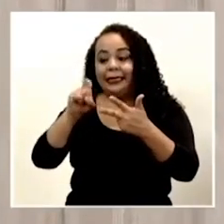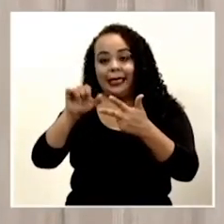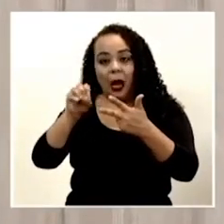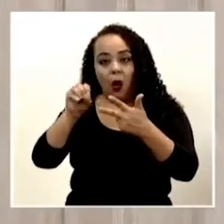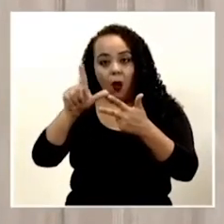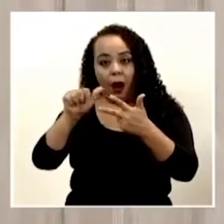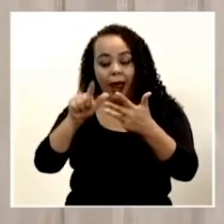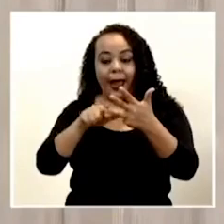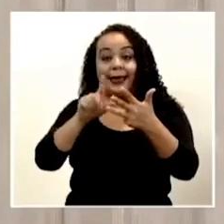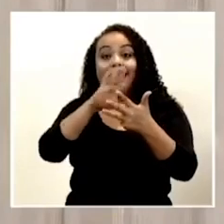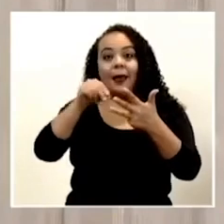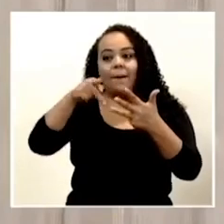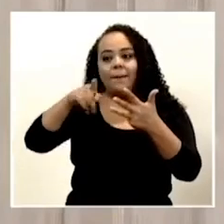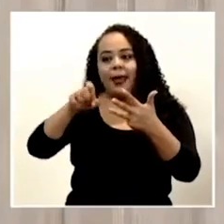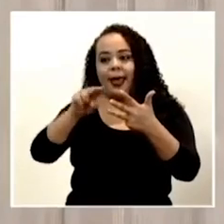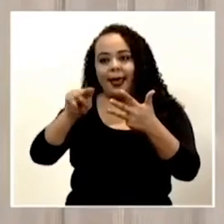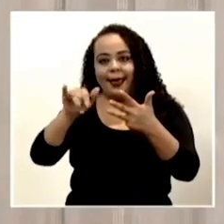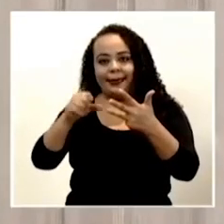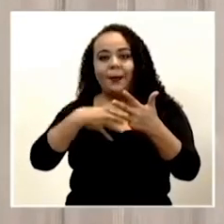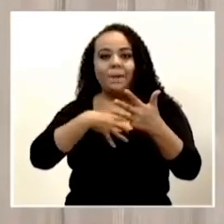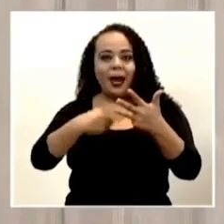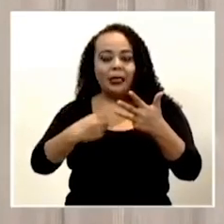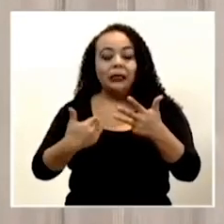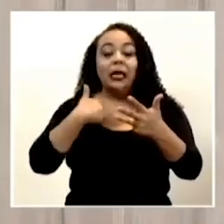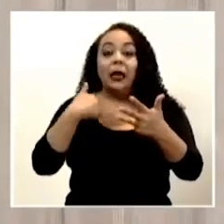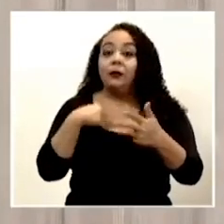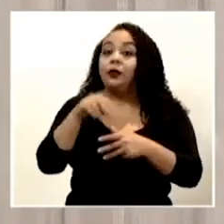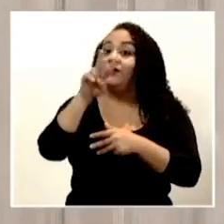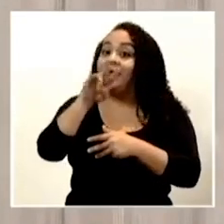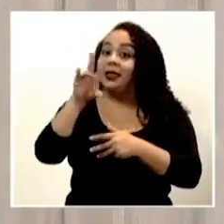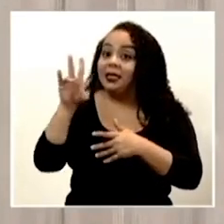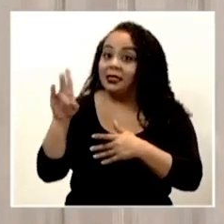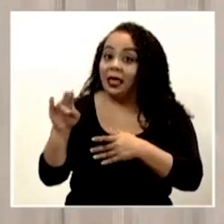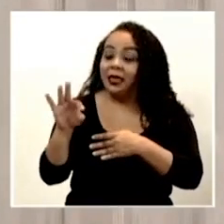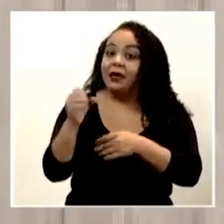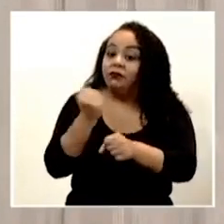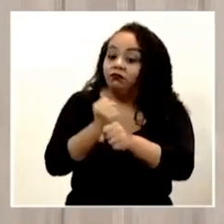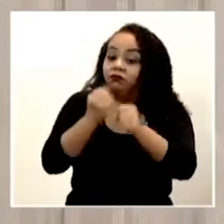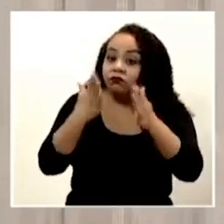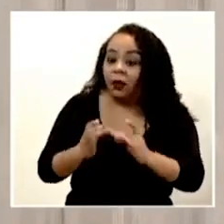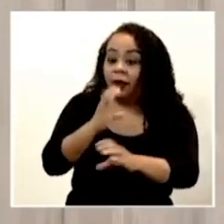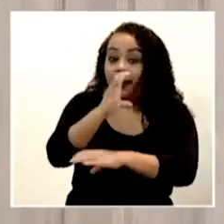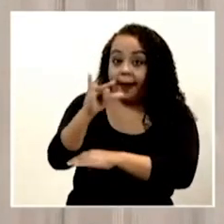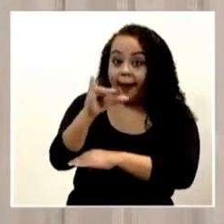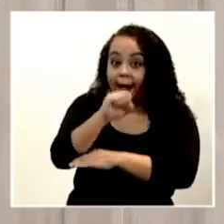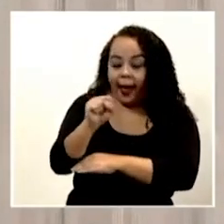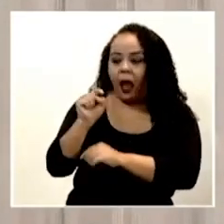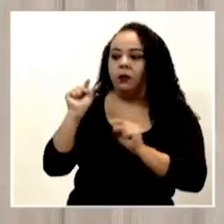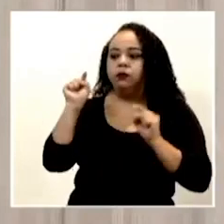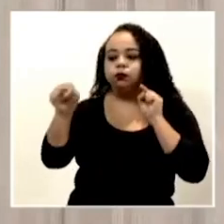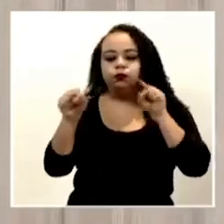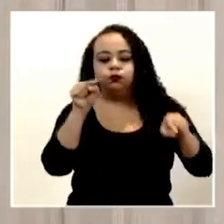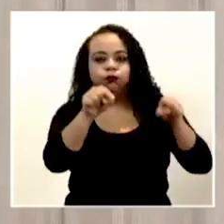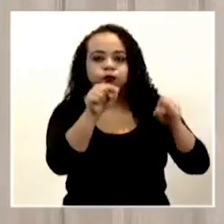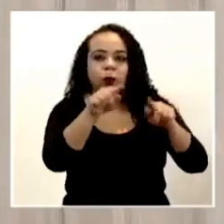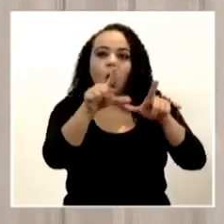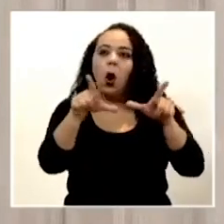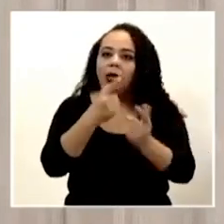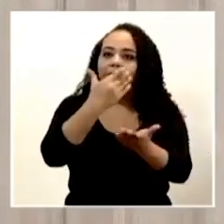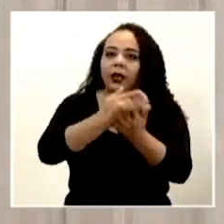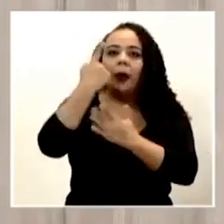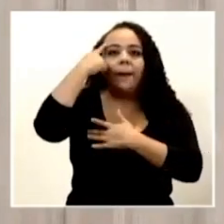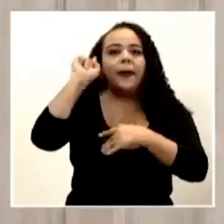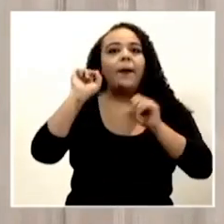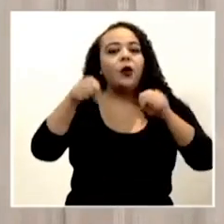y peñas blancas. Tenemos 27 funcionarios de la caja destacados en estos puntos fronterizos para